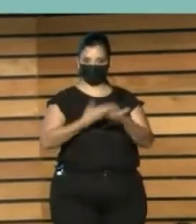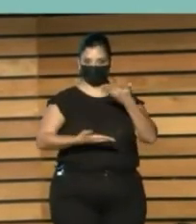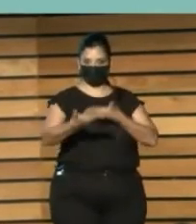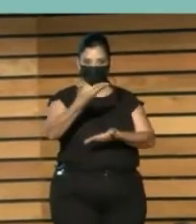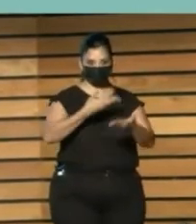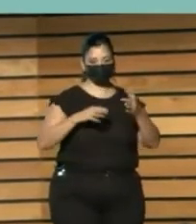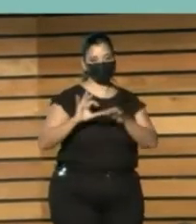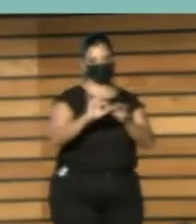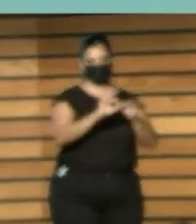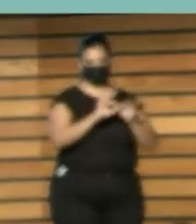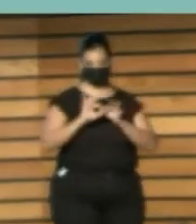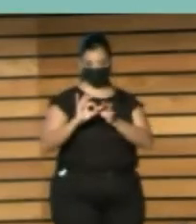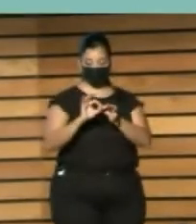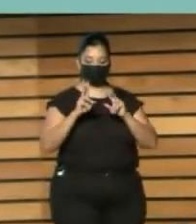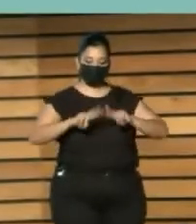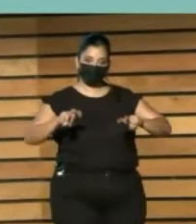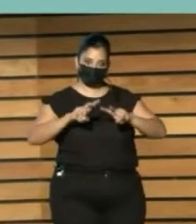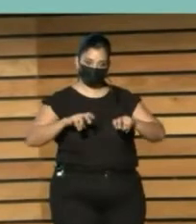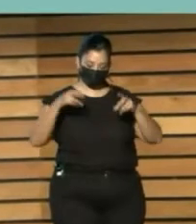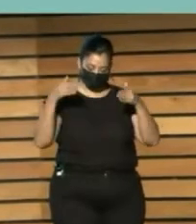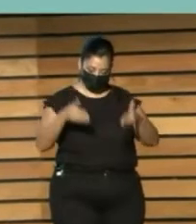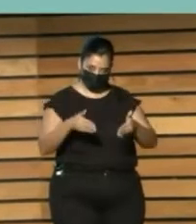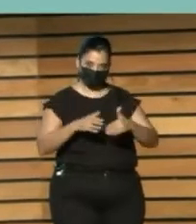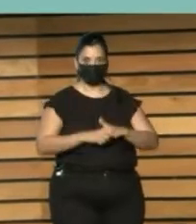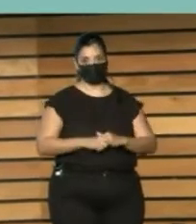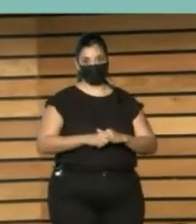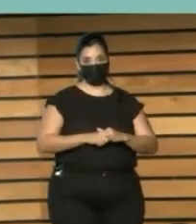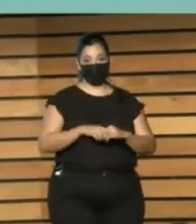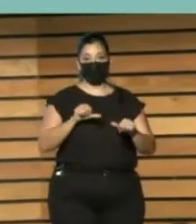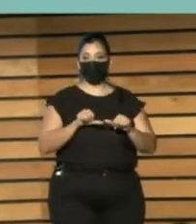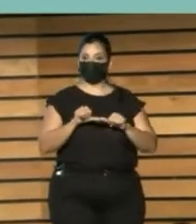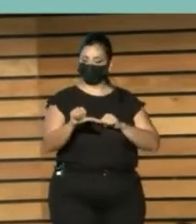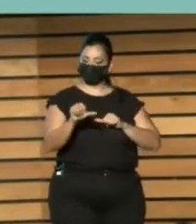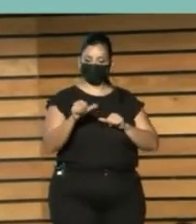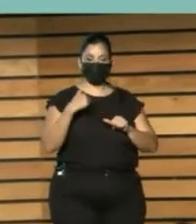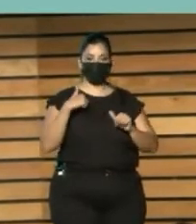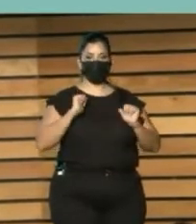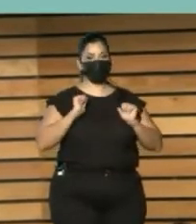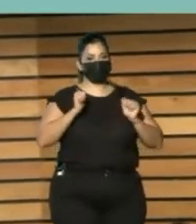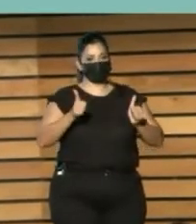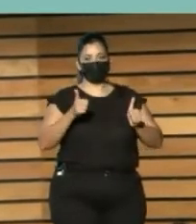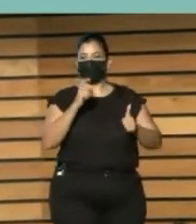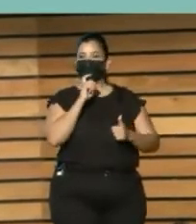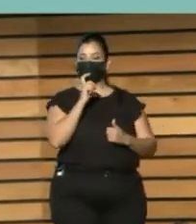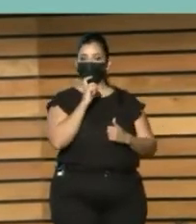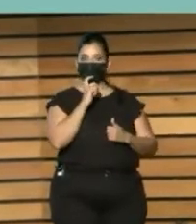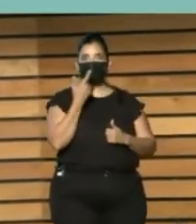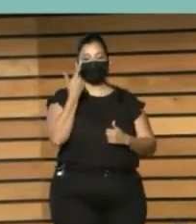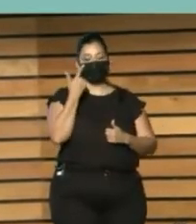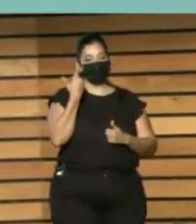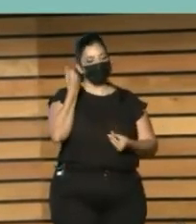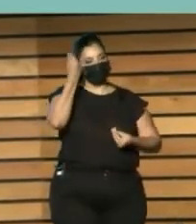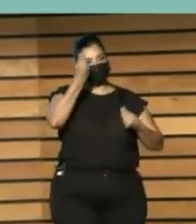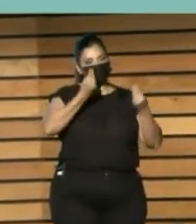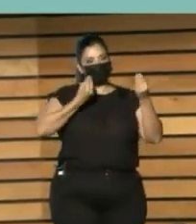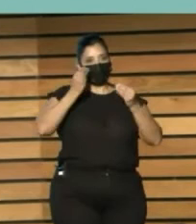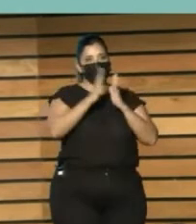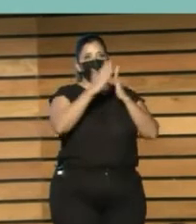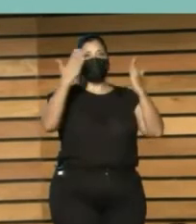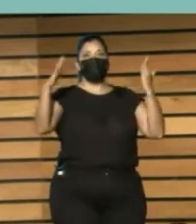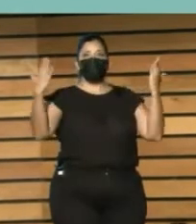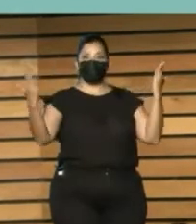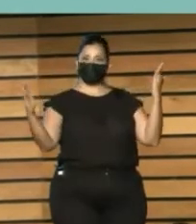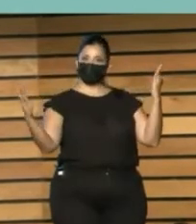Mi punto De partida Es Pensar En qué Consiste Una biblioteca